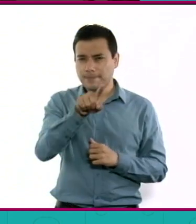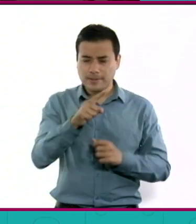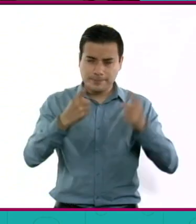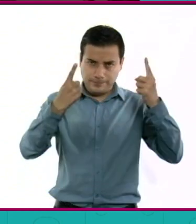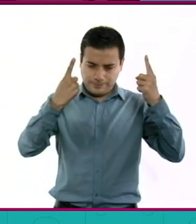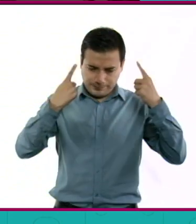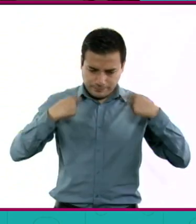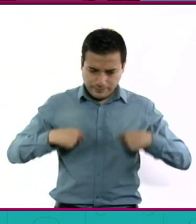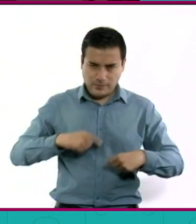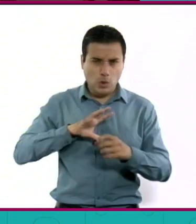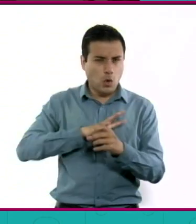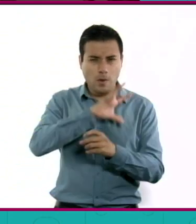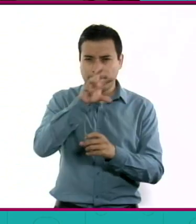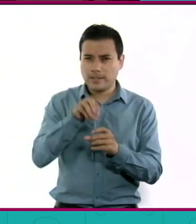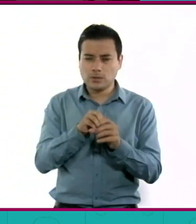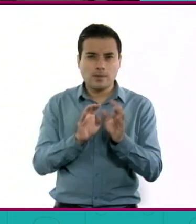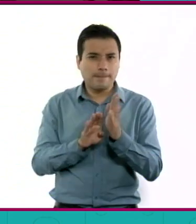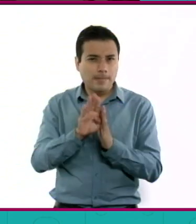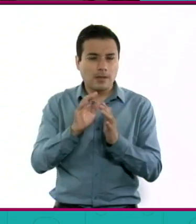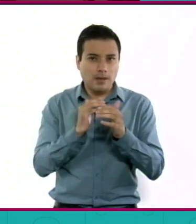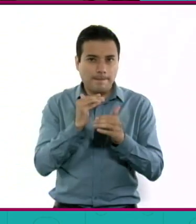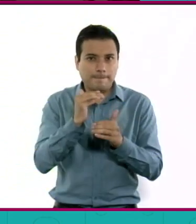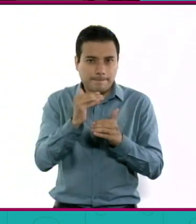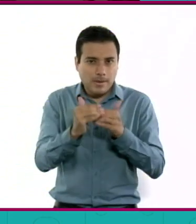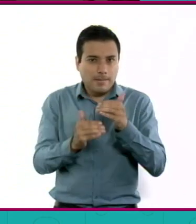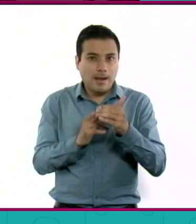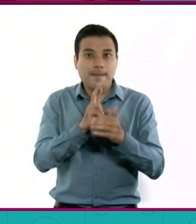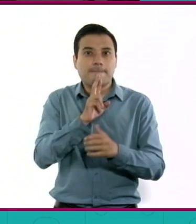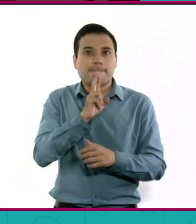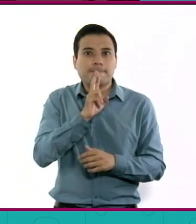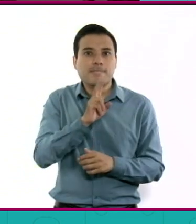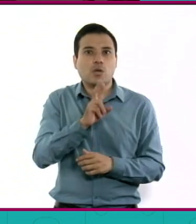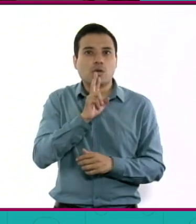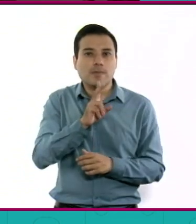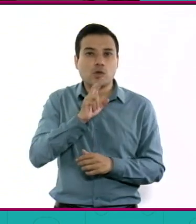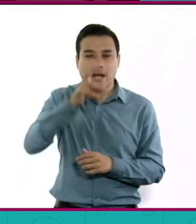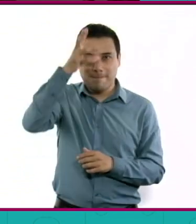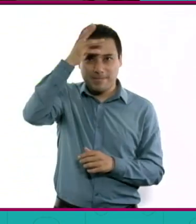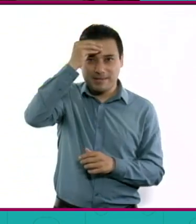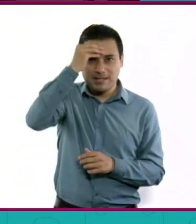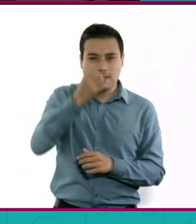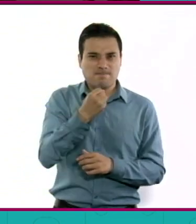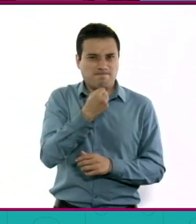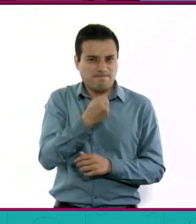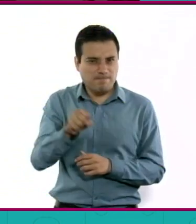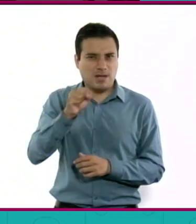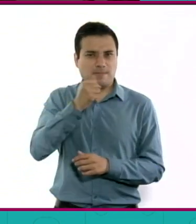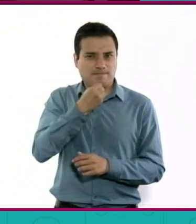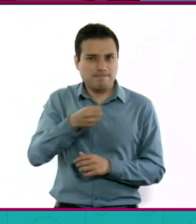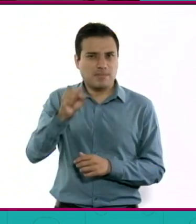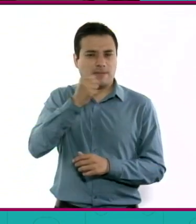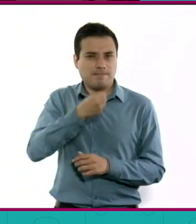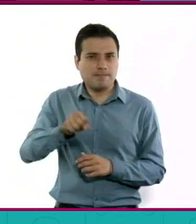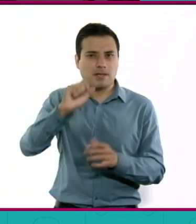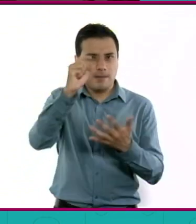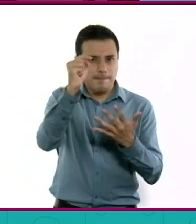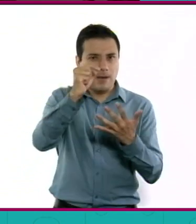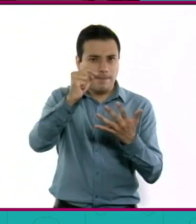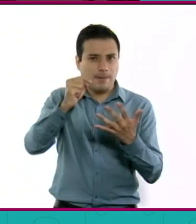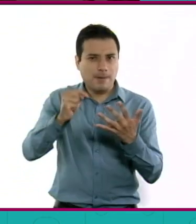crecer y empieza a capacitarse a tener muchas más habilidades y poder adquirir competencias